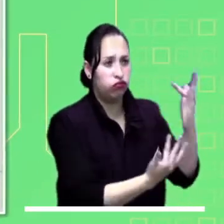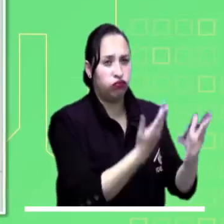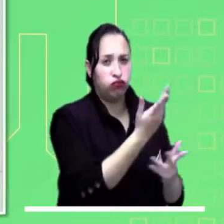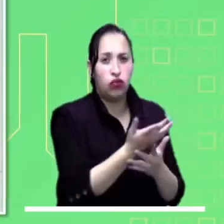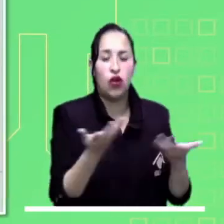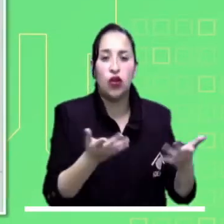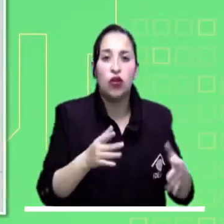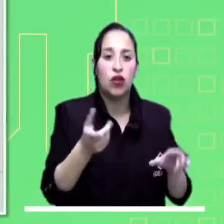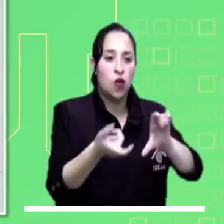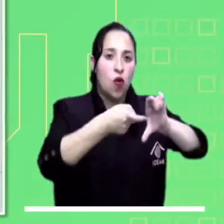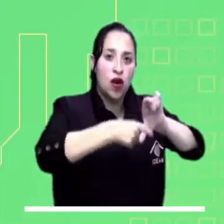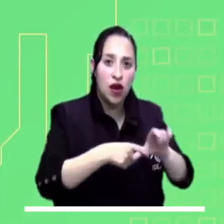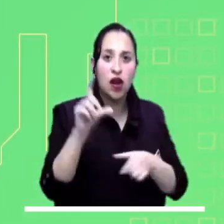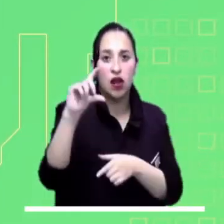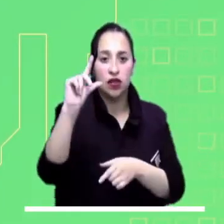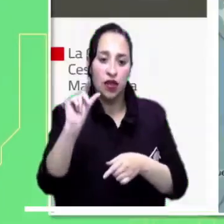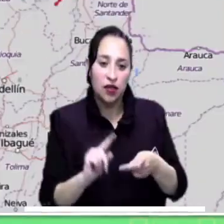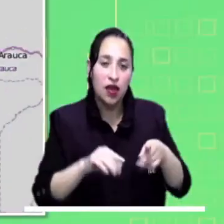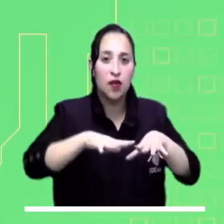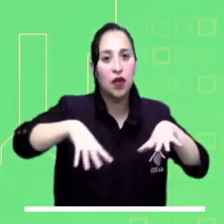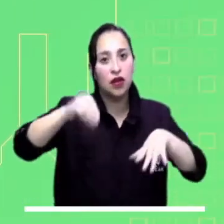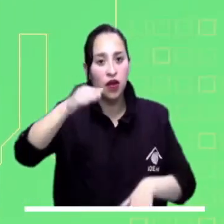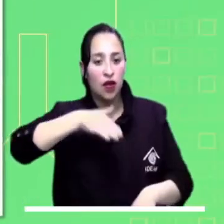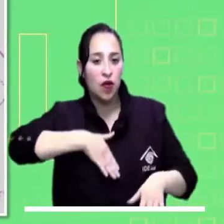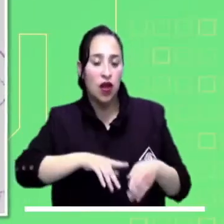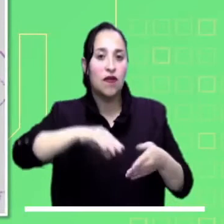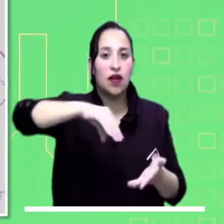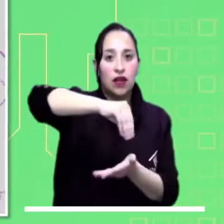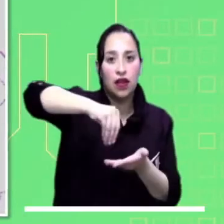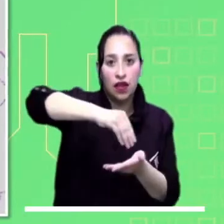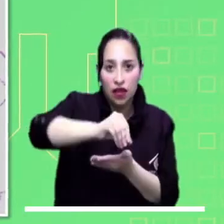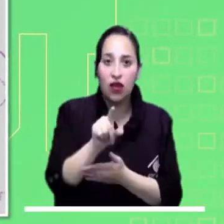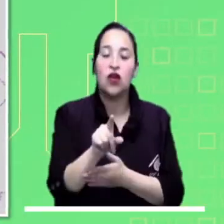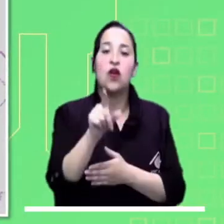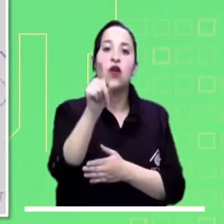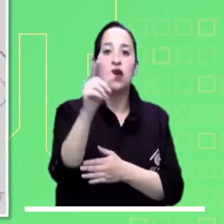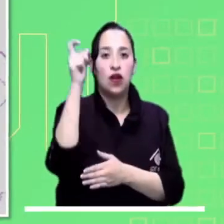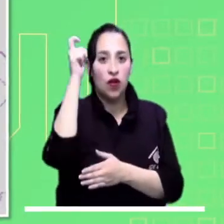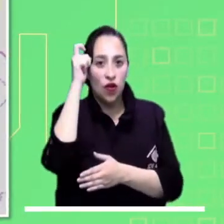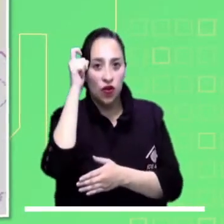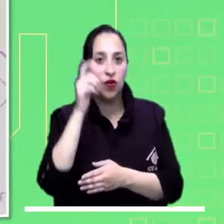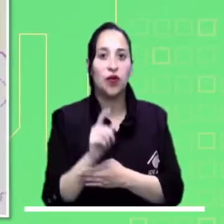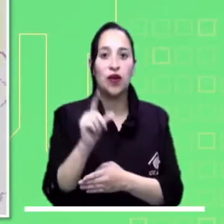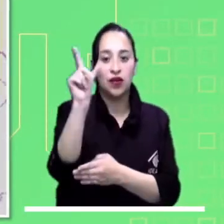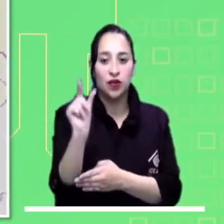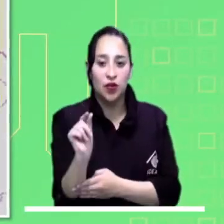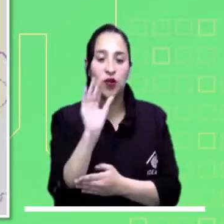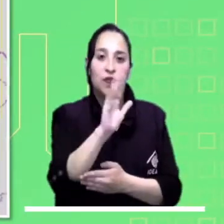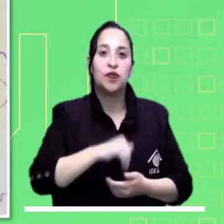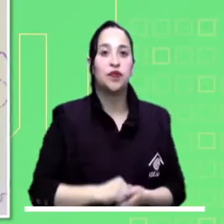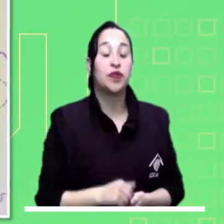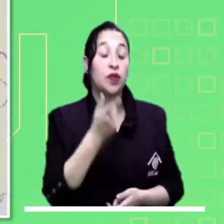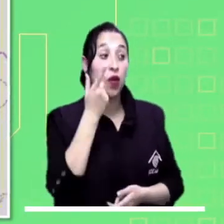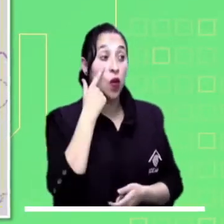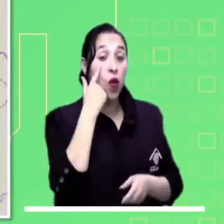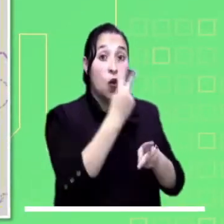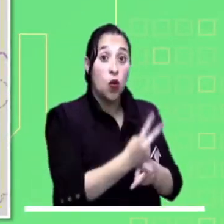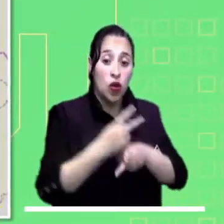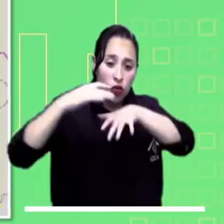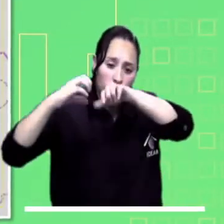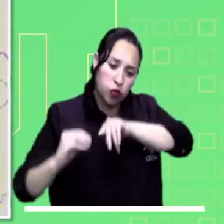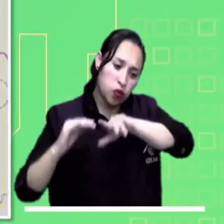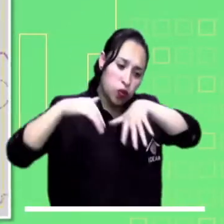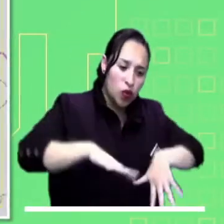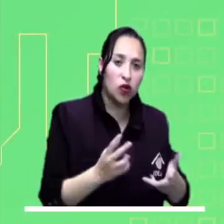principales ríos de la región andina. Hay amenaza de incendios forestales en La Guajira, Cesar, Magdalena, Bolívar, Atlántico, Sucre y